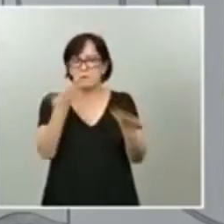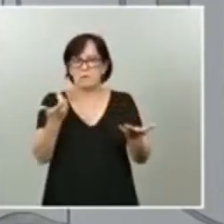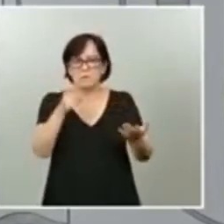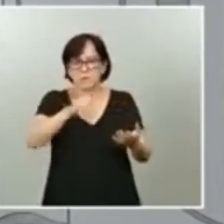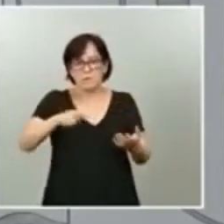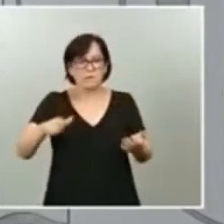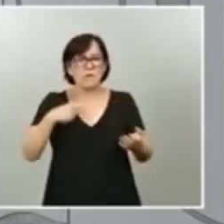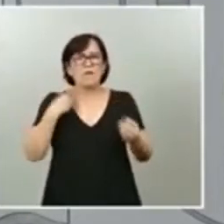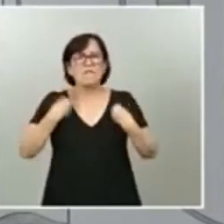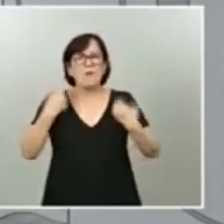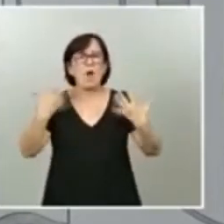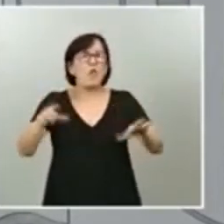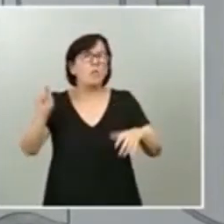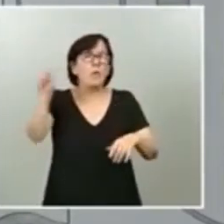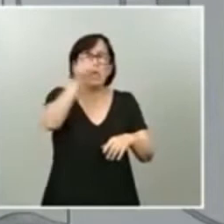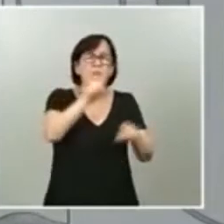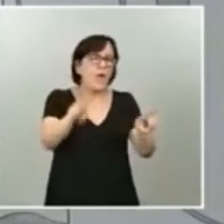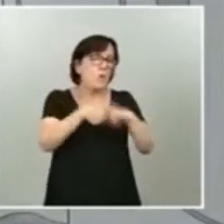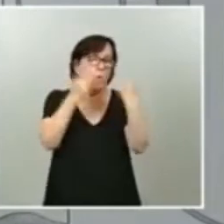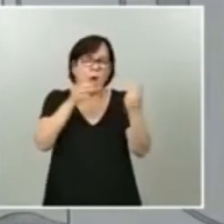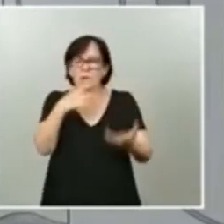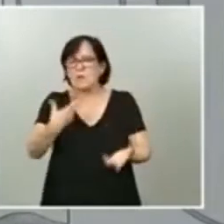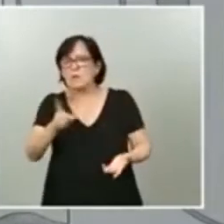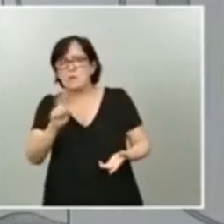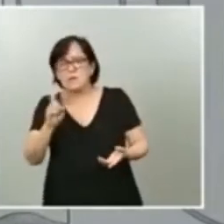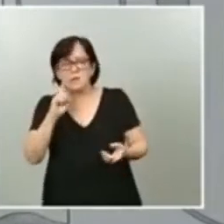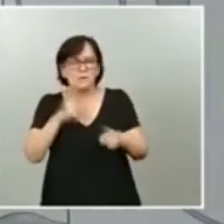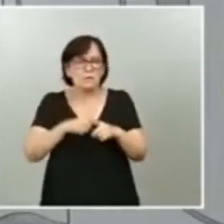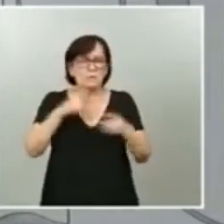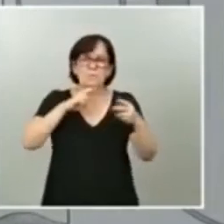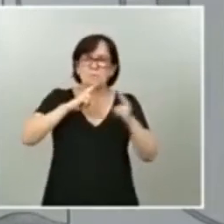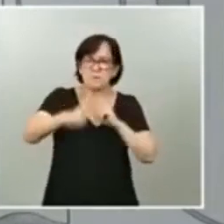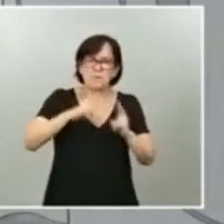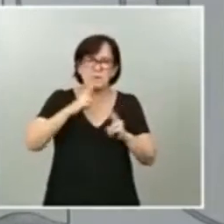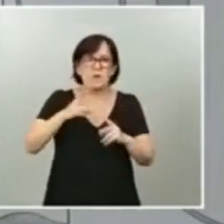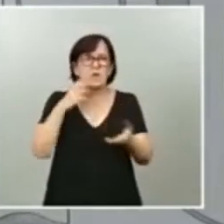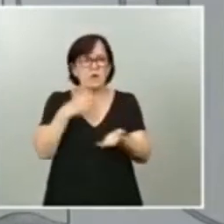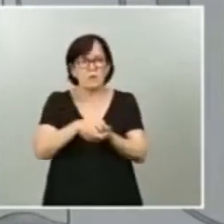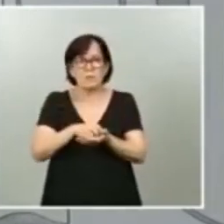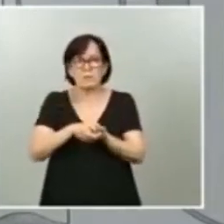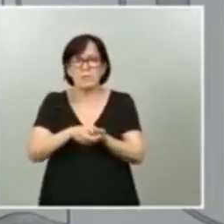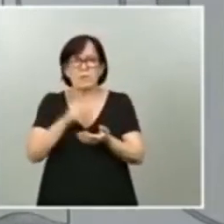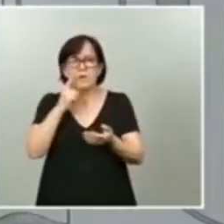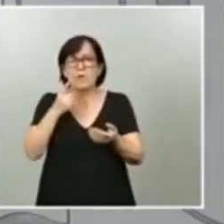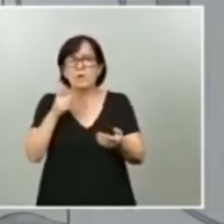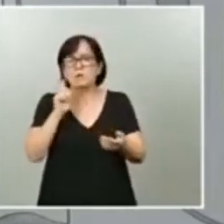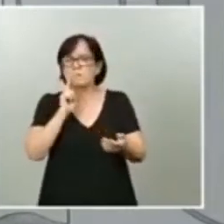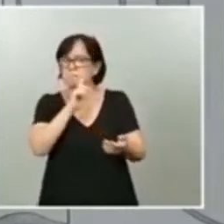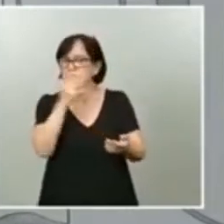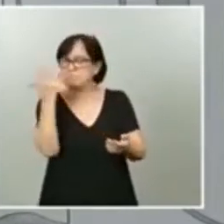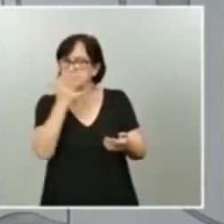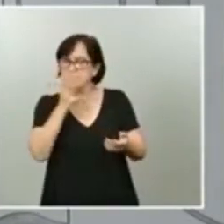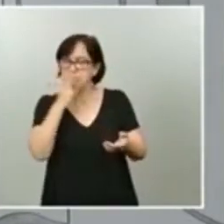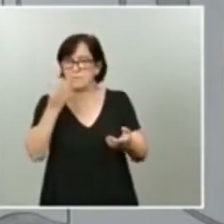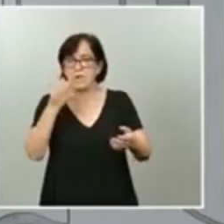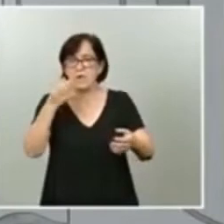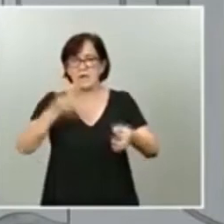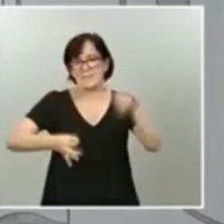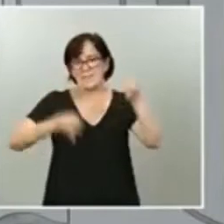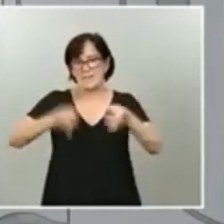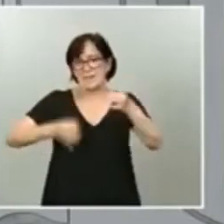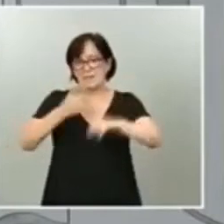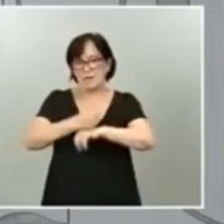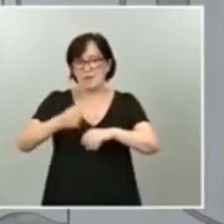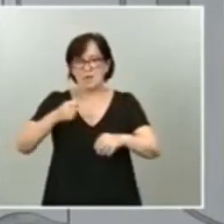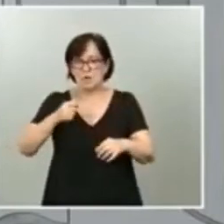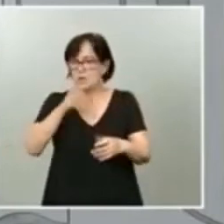responder si han sido objeto o han tenido alguna duda sobre algún supuesto en lo que los tribunales de justicia están investigando.